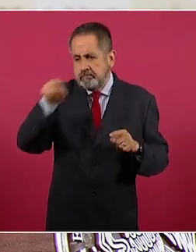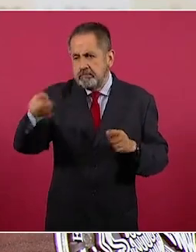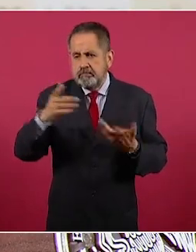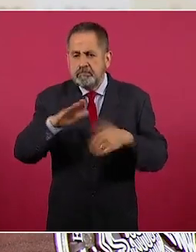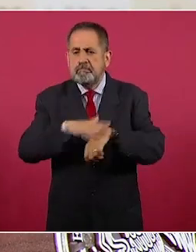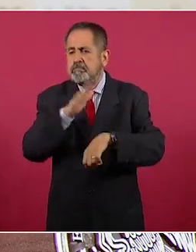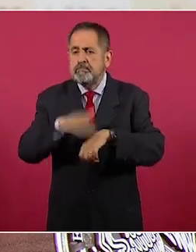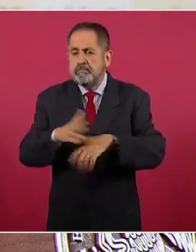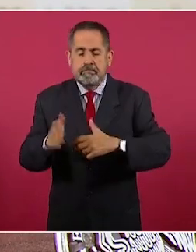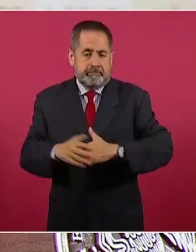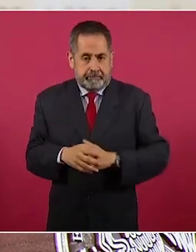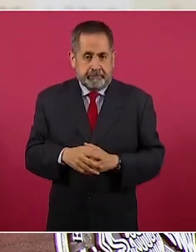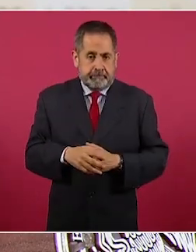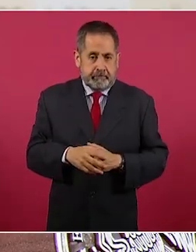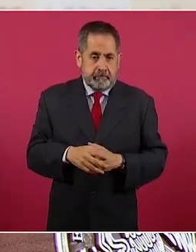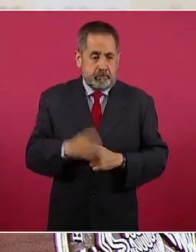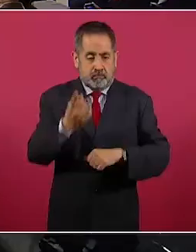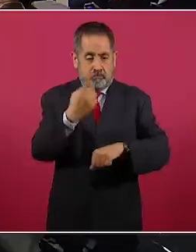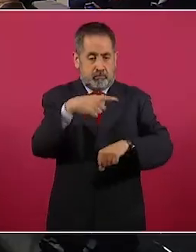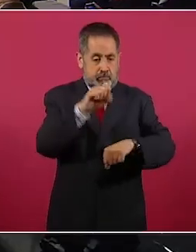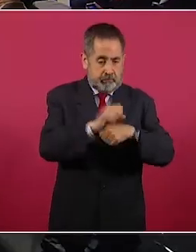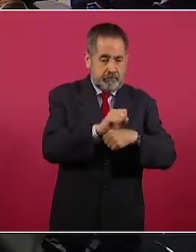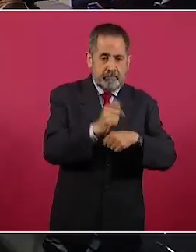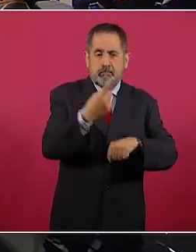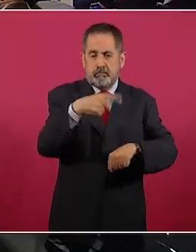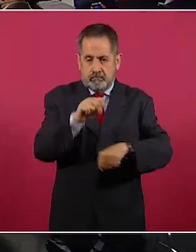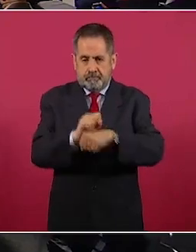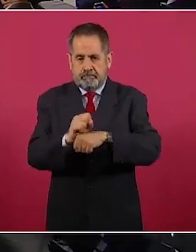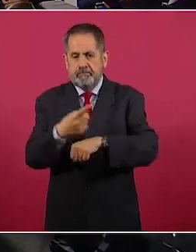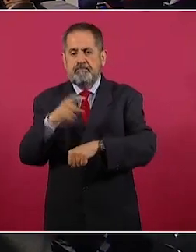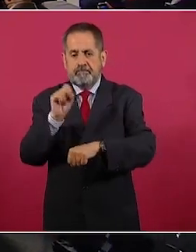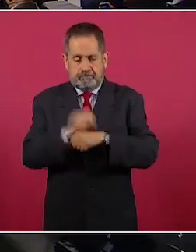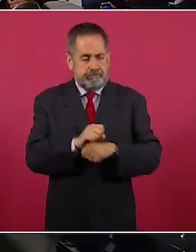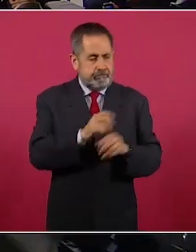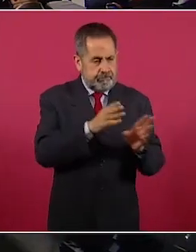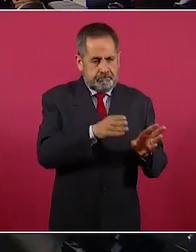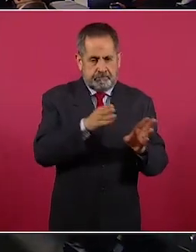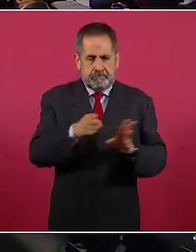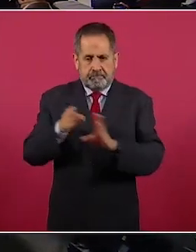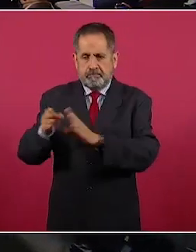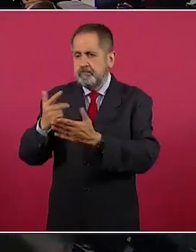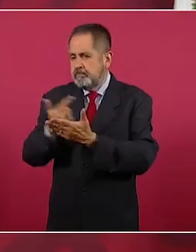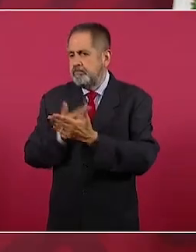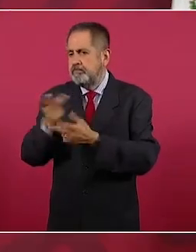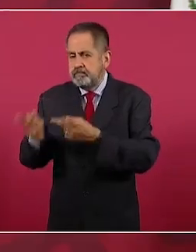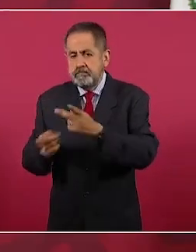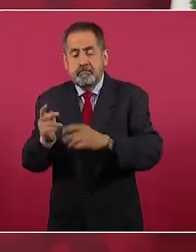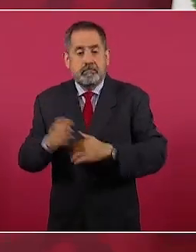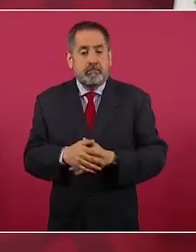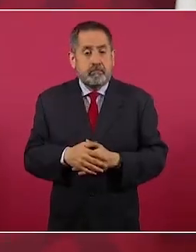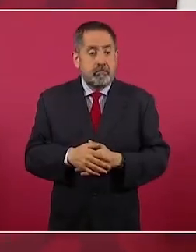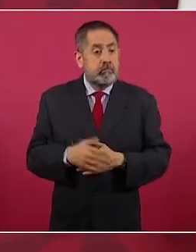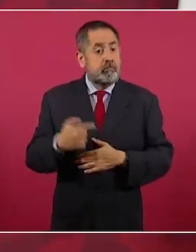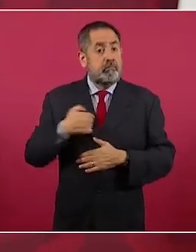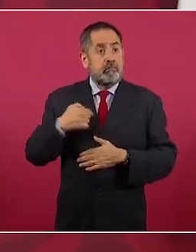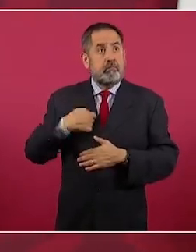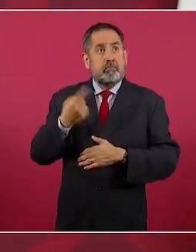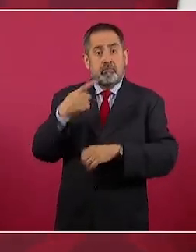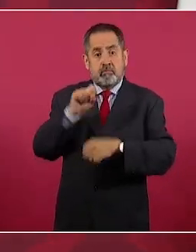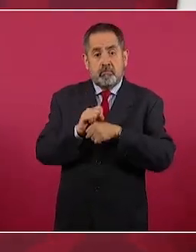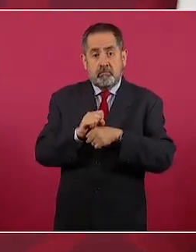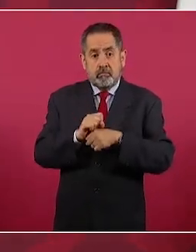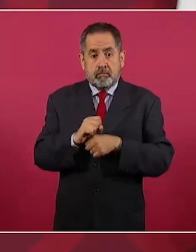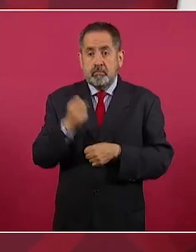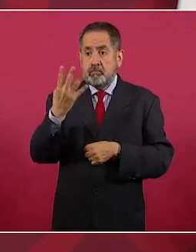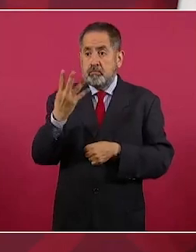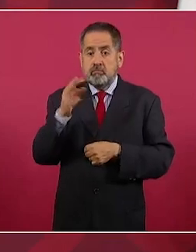Y de una semana a otra, en el caso de nosotros subimos cuatro